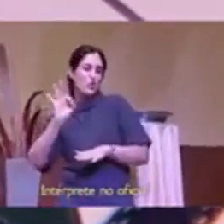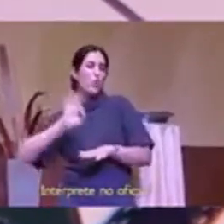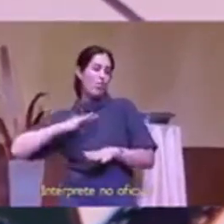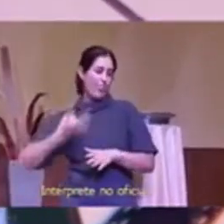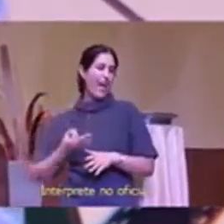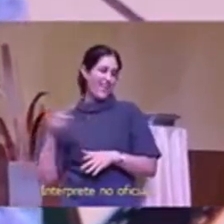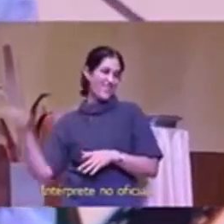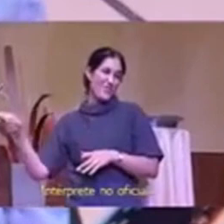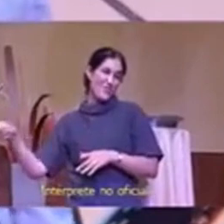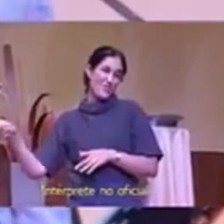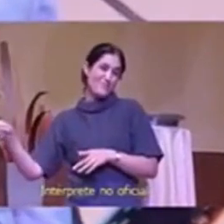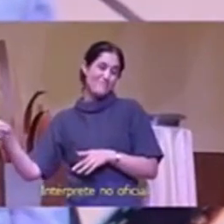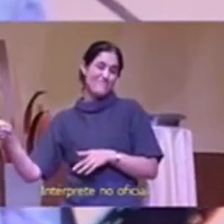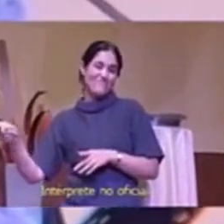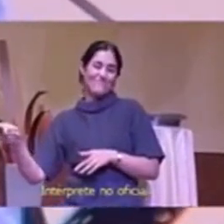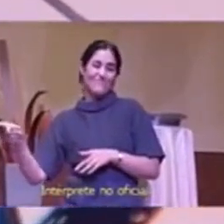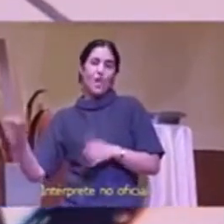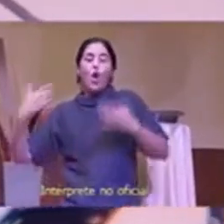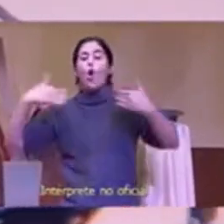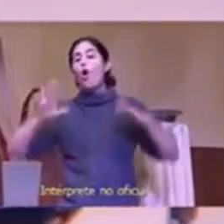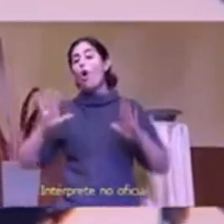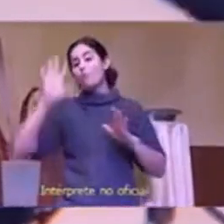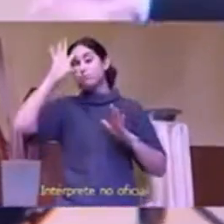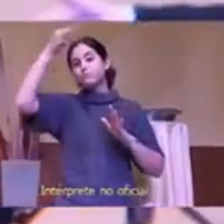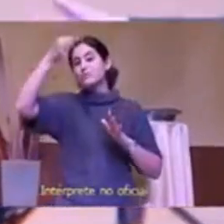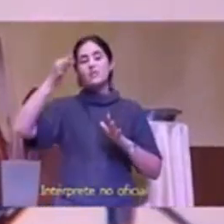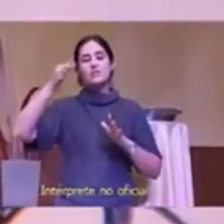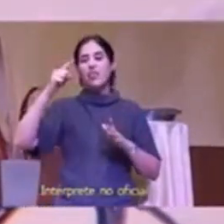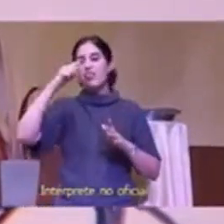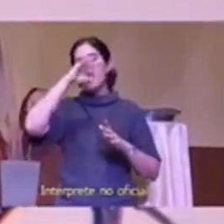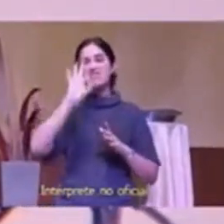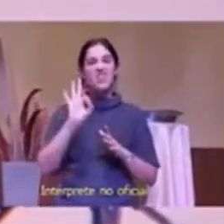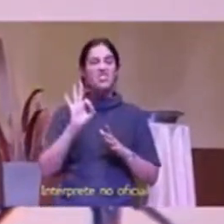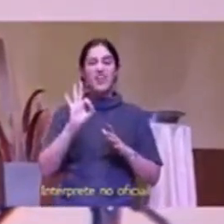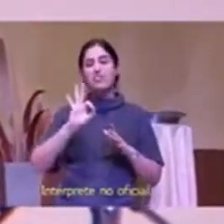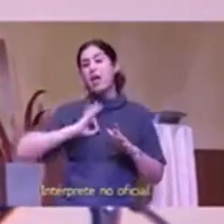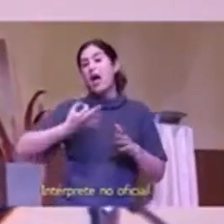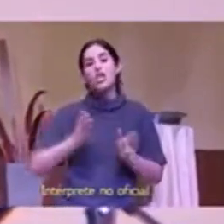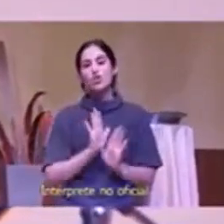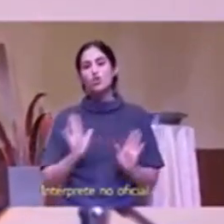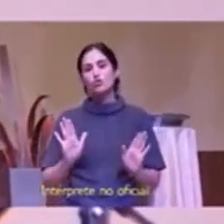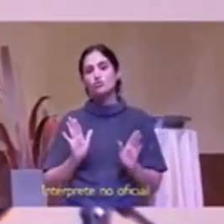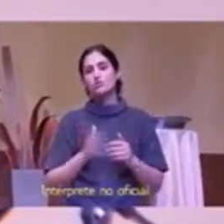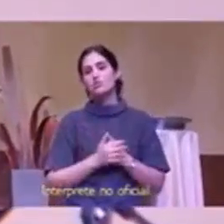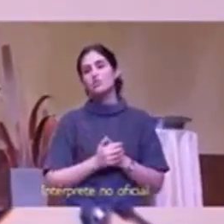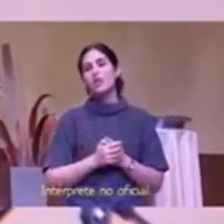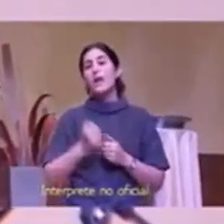o quizás 60 70 años pero la